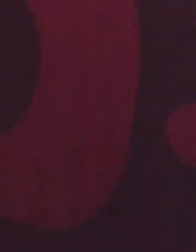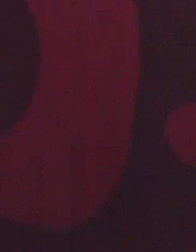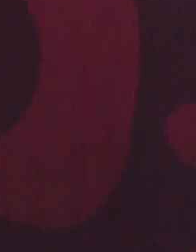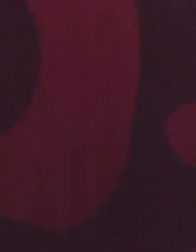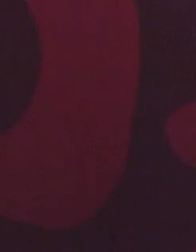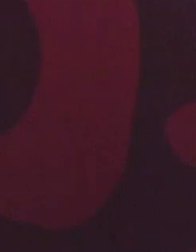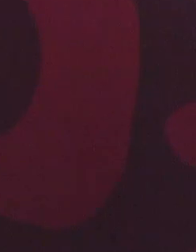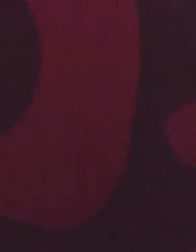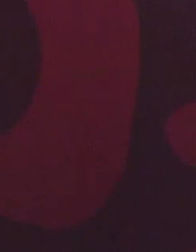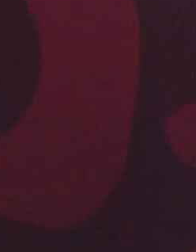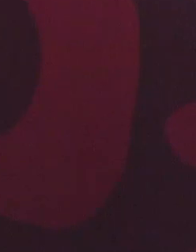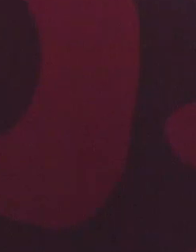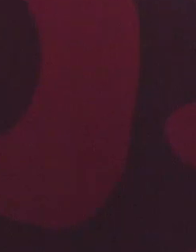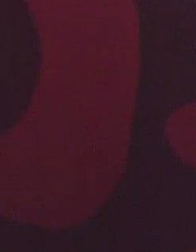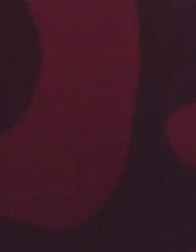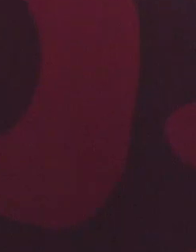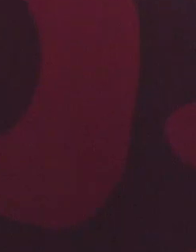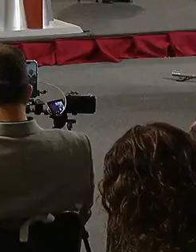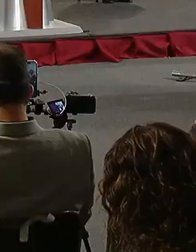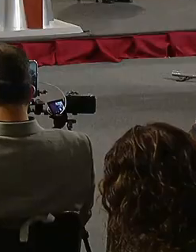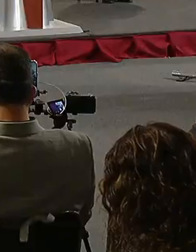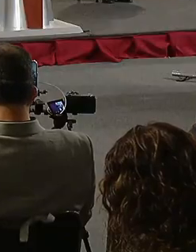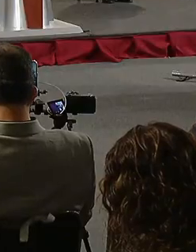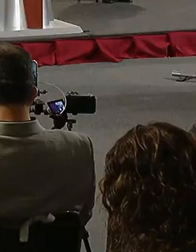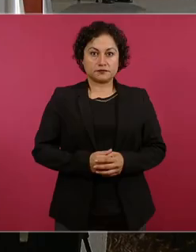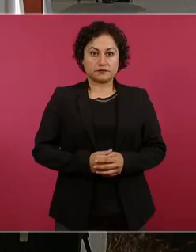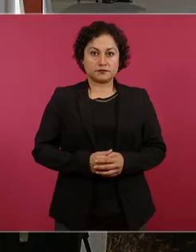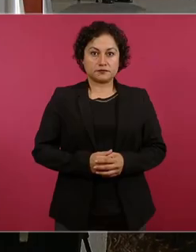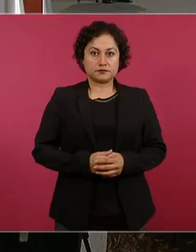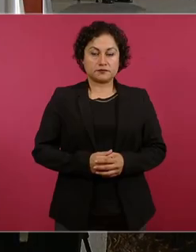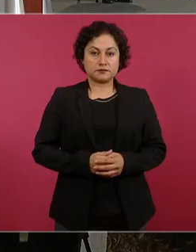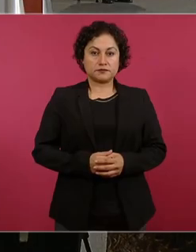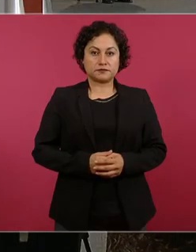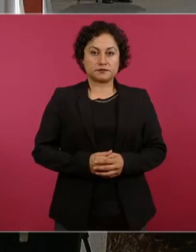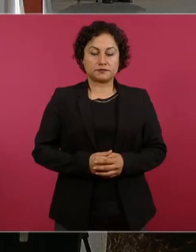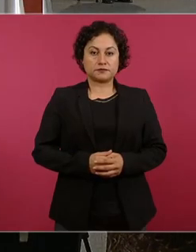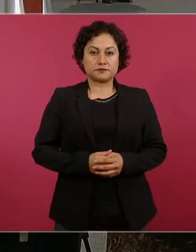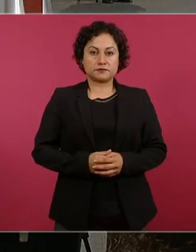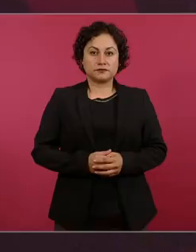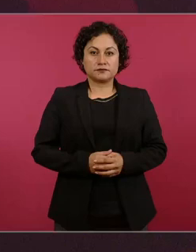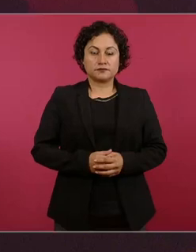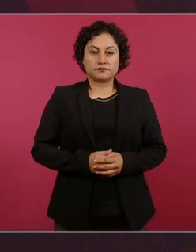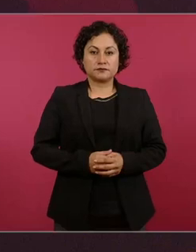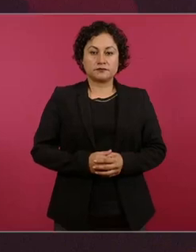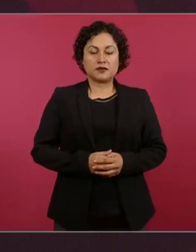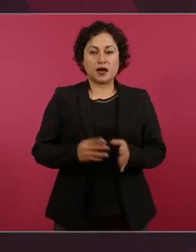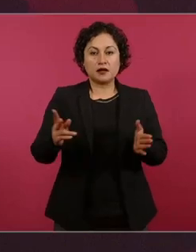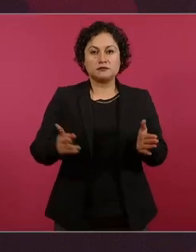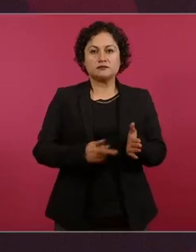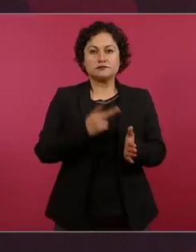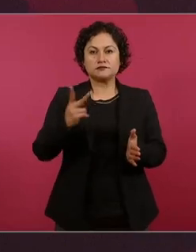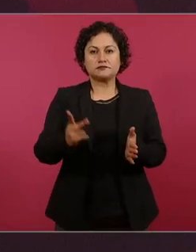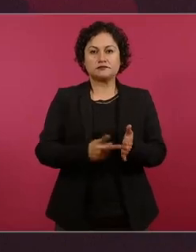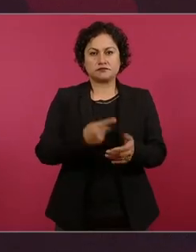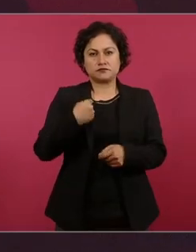el salario porque iba a aumentar la inflación